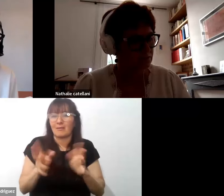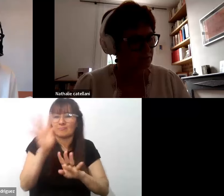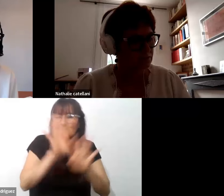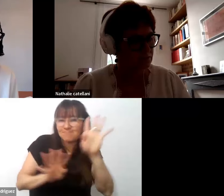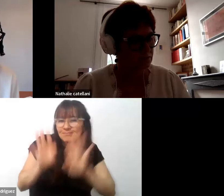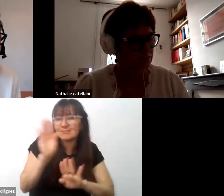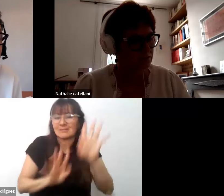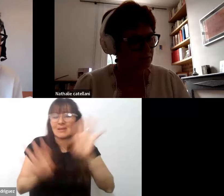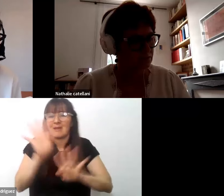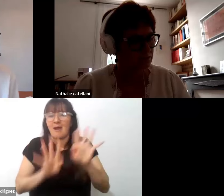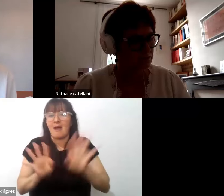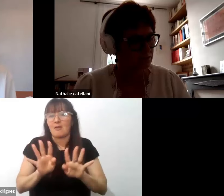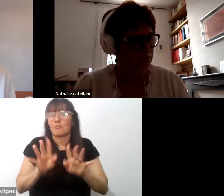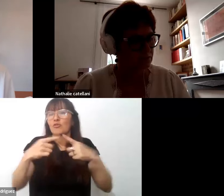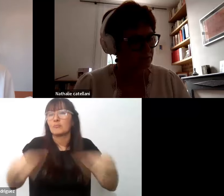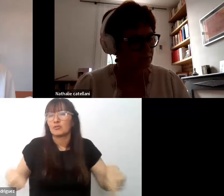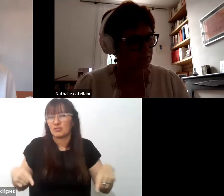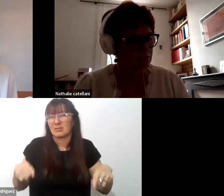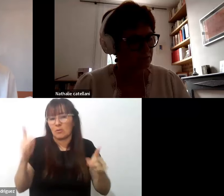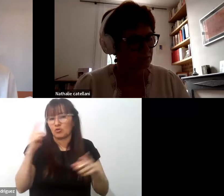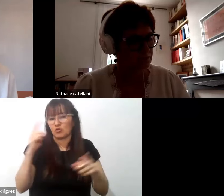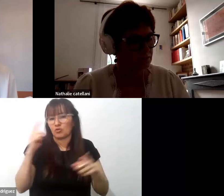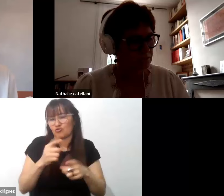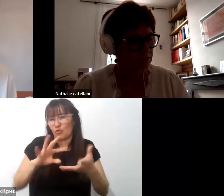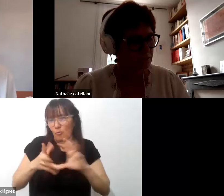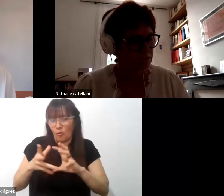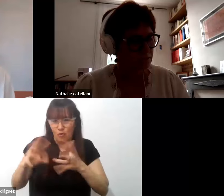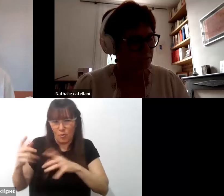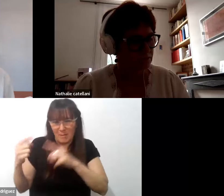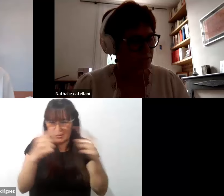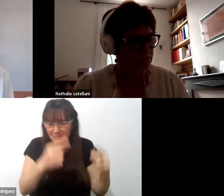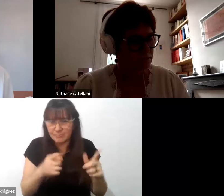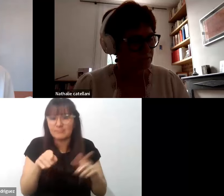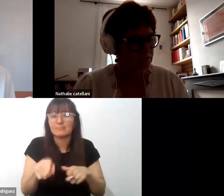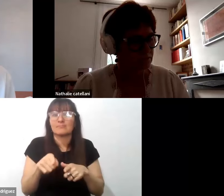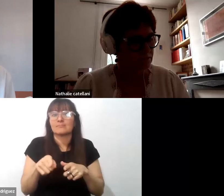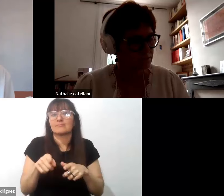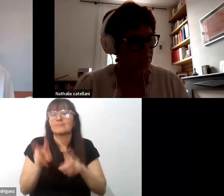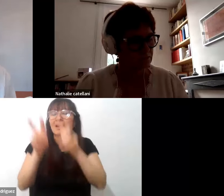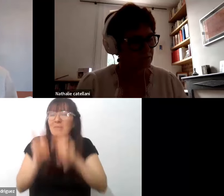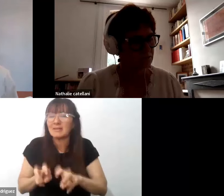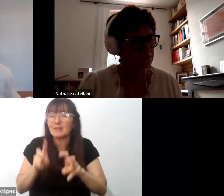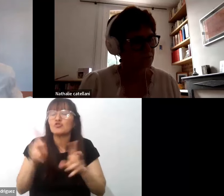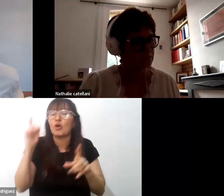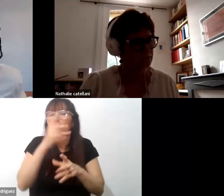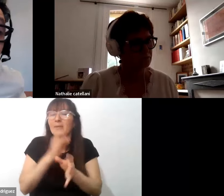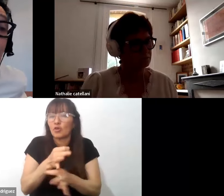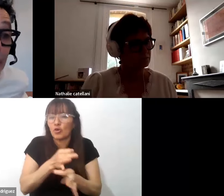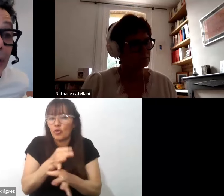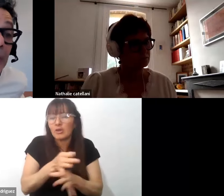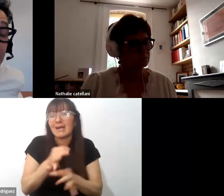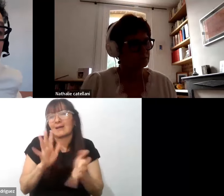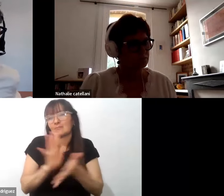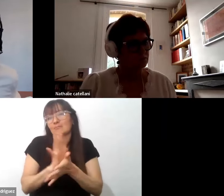metodológicos que favorezcan a esa investigación pedagógica situada a ese proceso